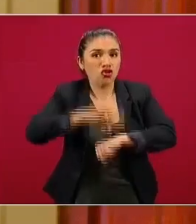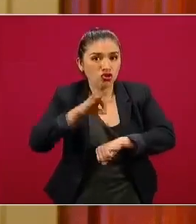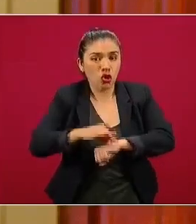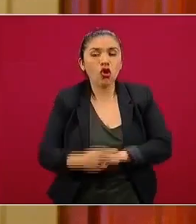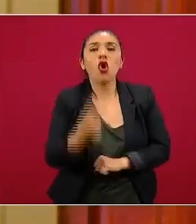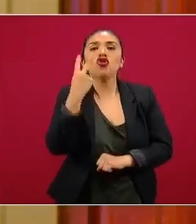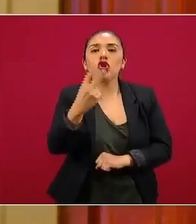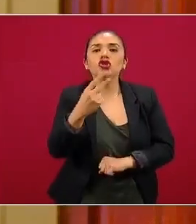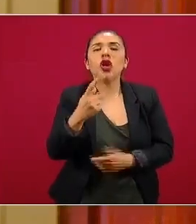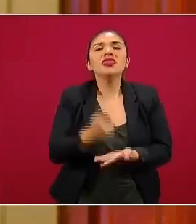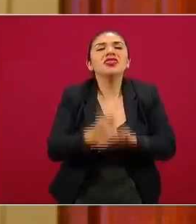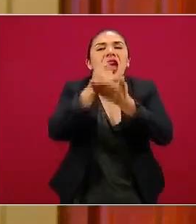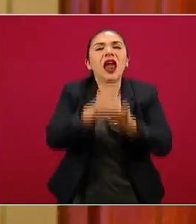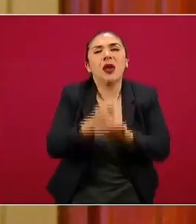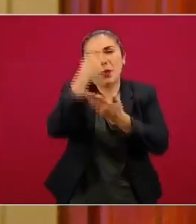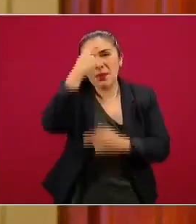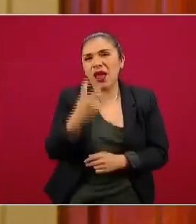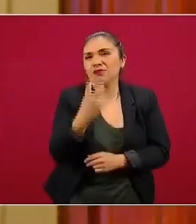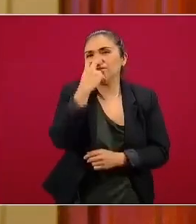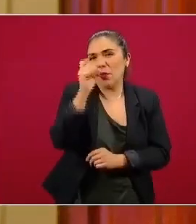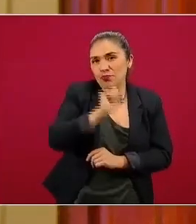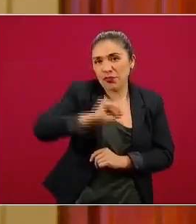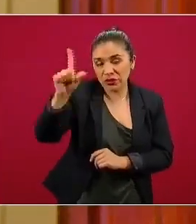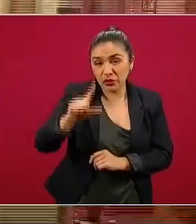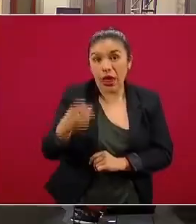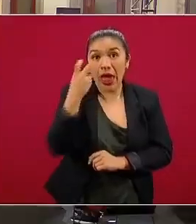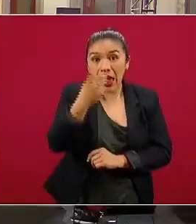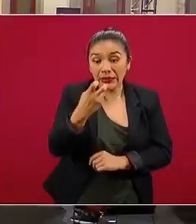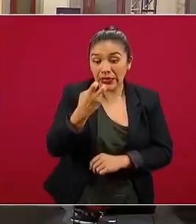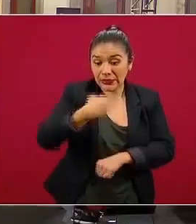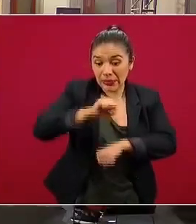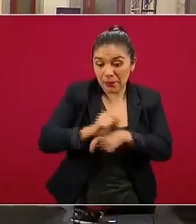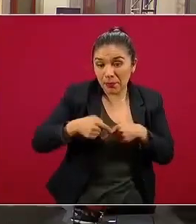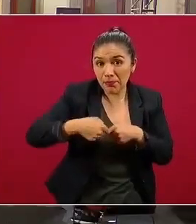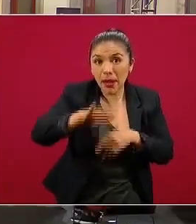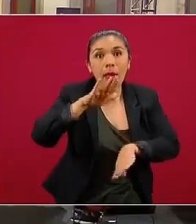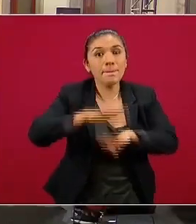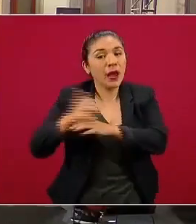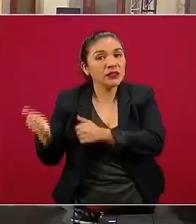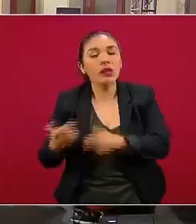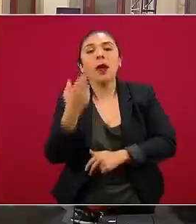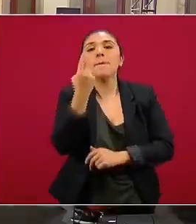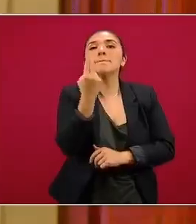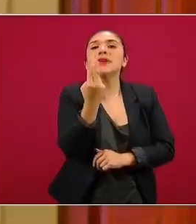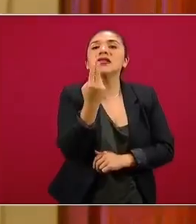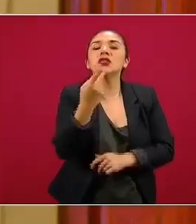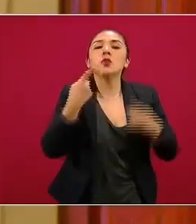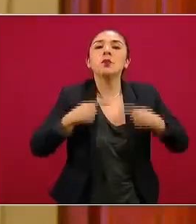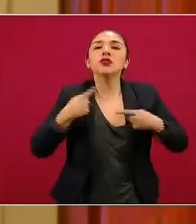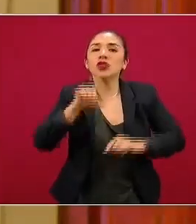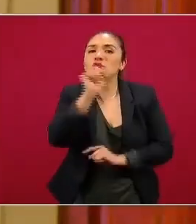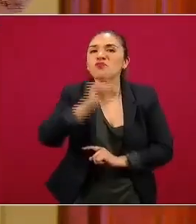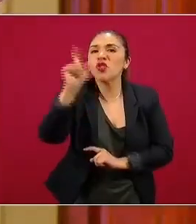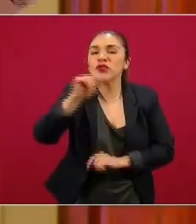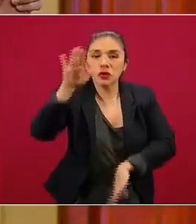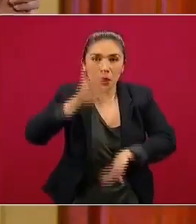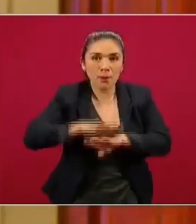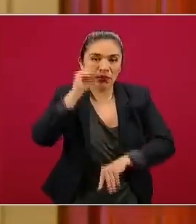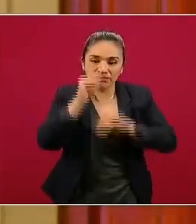inhaloterapeutas. Y además, esta semana va a reforzar con 25 profesionales más,